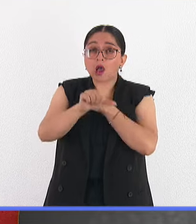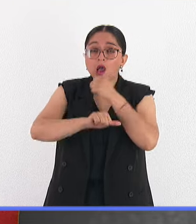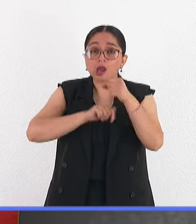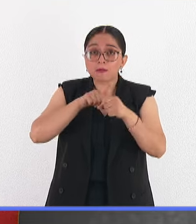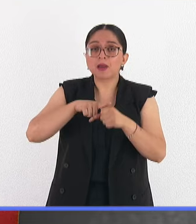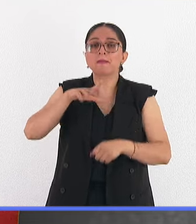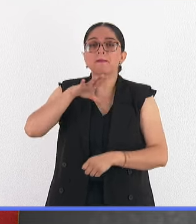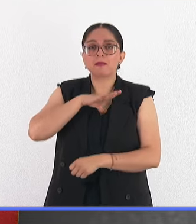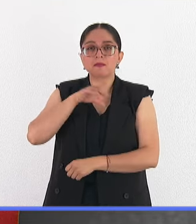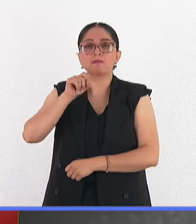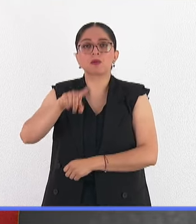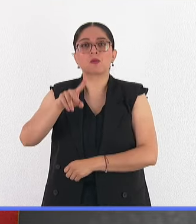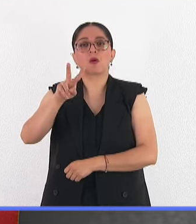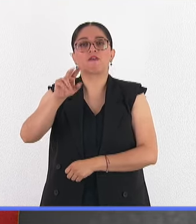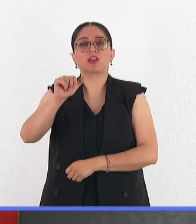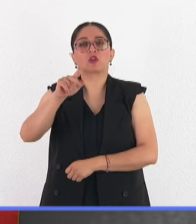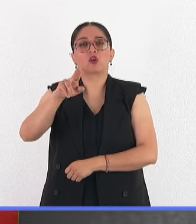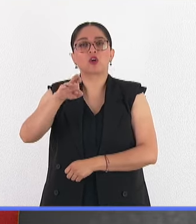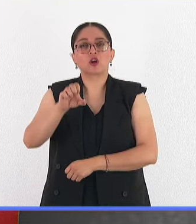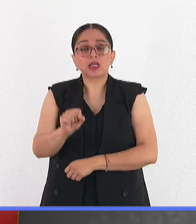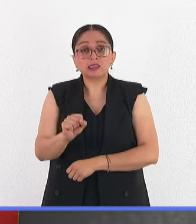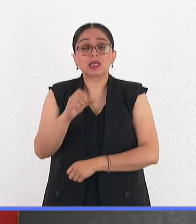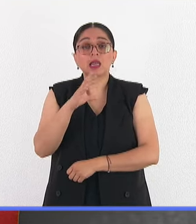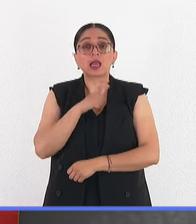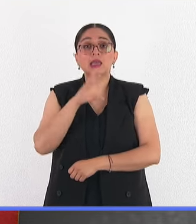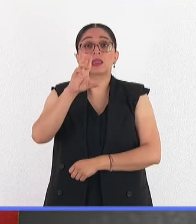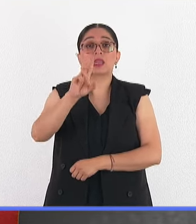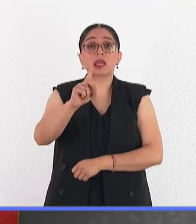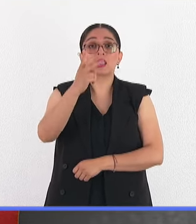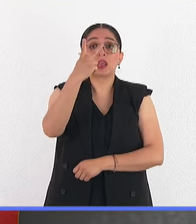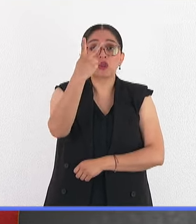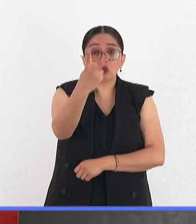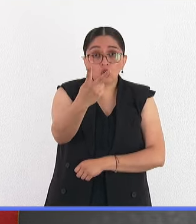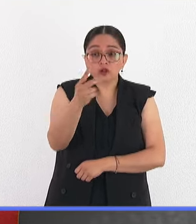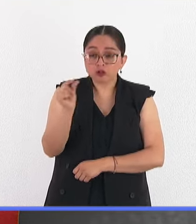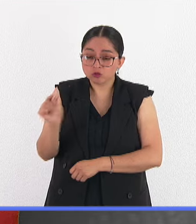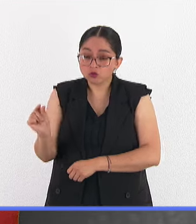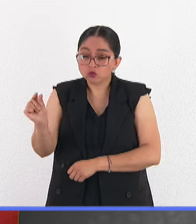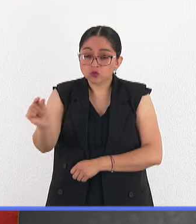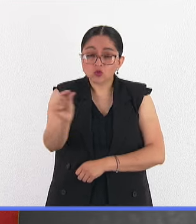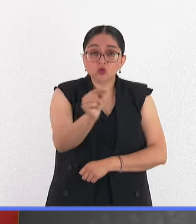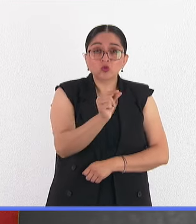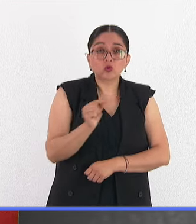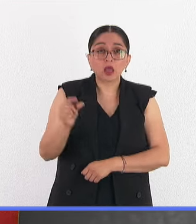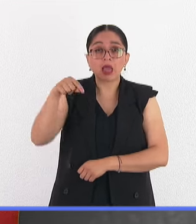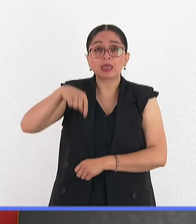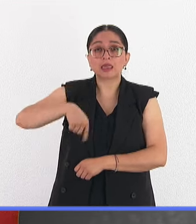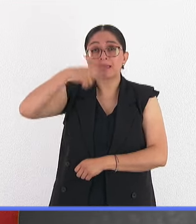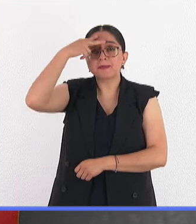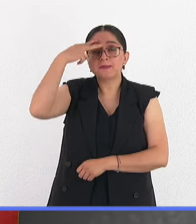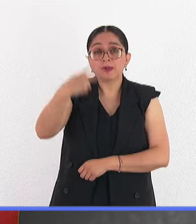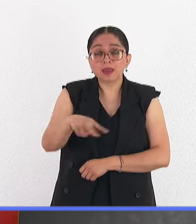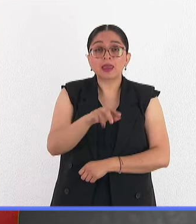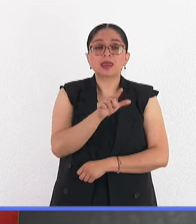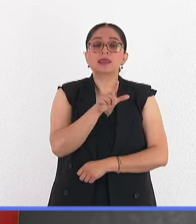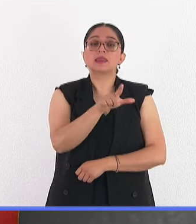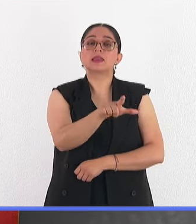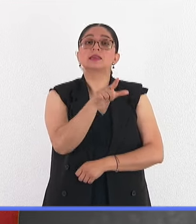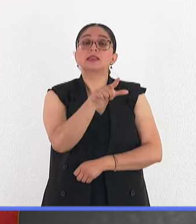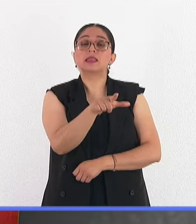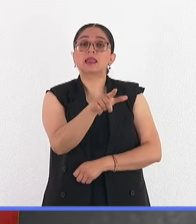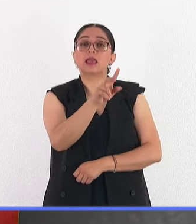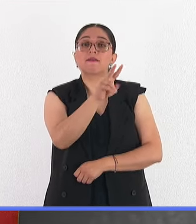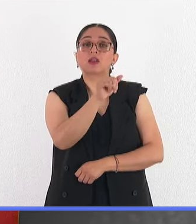esta infección. Tenemos más de 32 especies de vectores en el país, 17 de estas